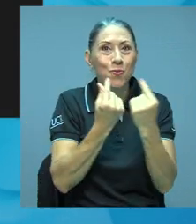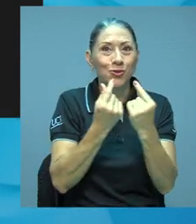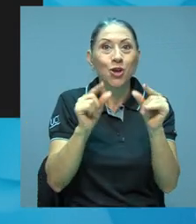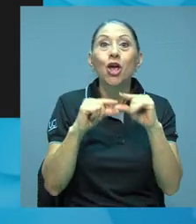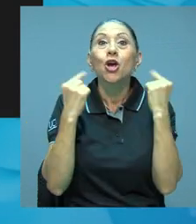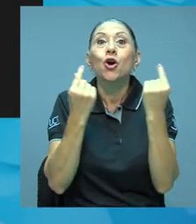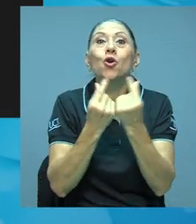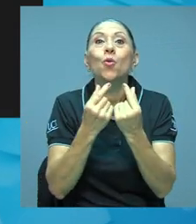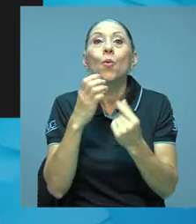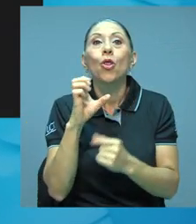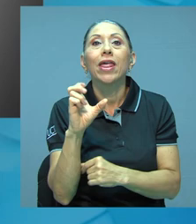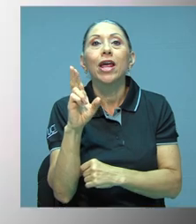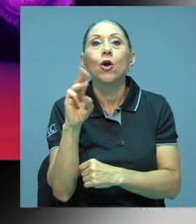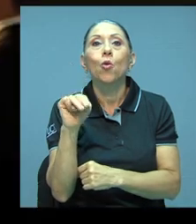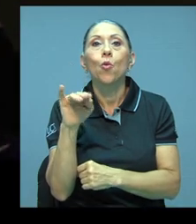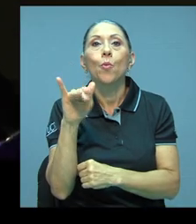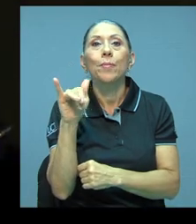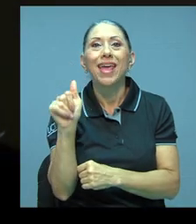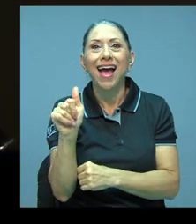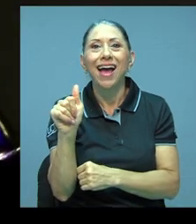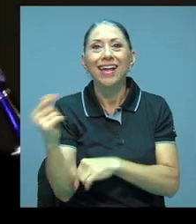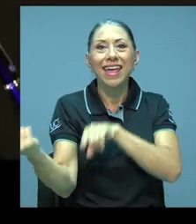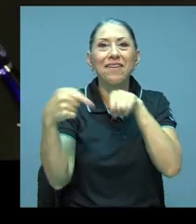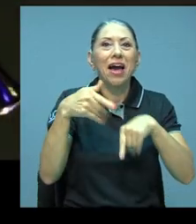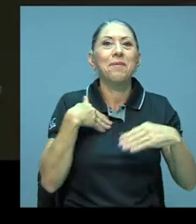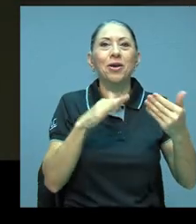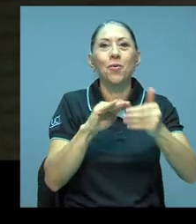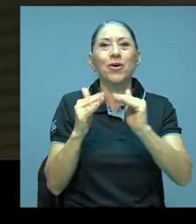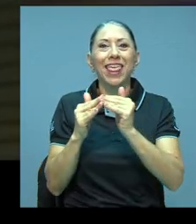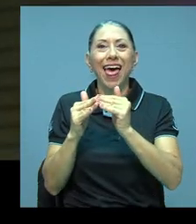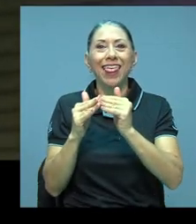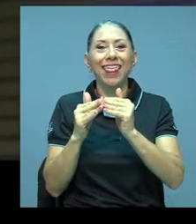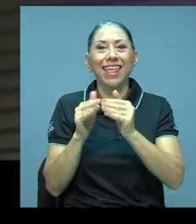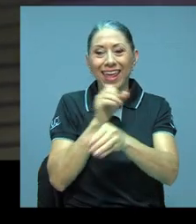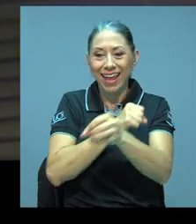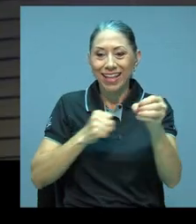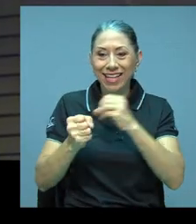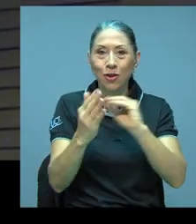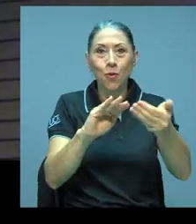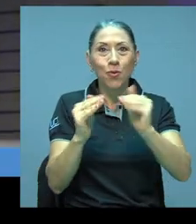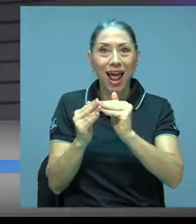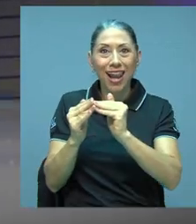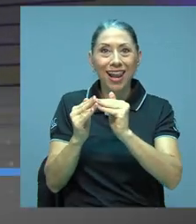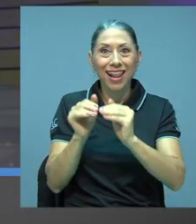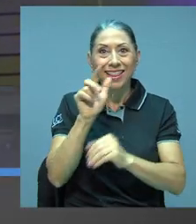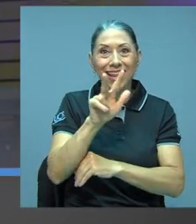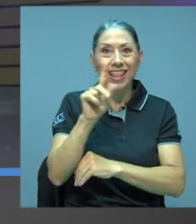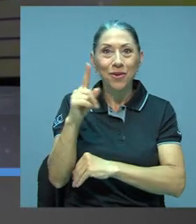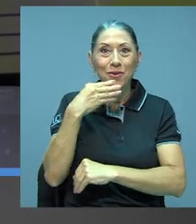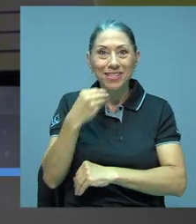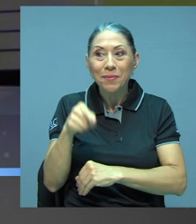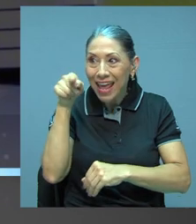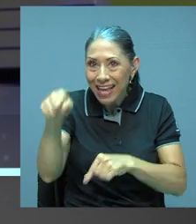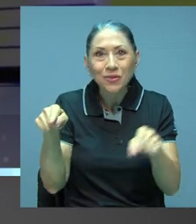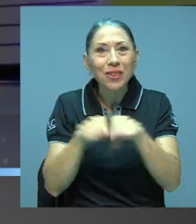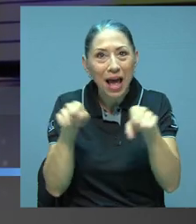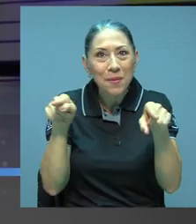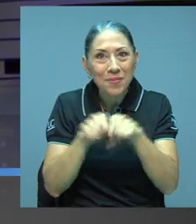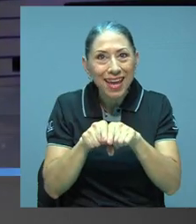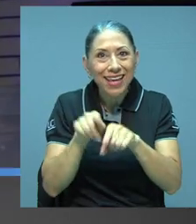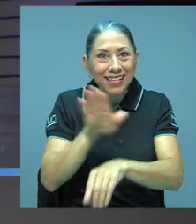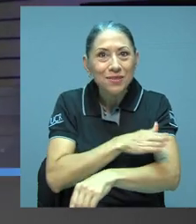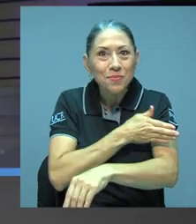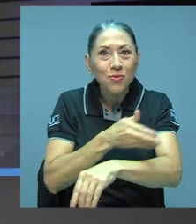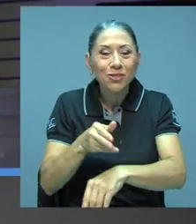cumbia que va a mi comunidad a tocar en el salón comunal cada 31 de diciembre, eso también es música de cámara. Entonces es como sacar